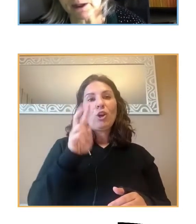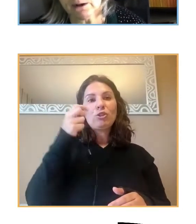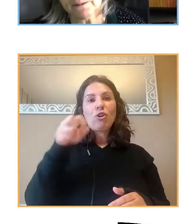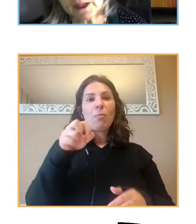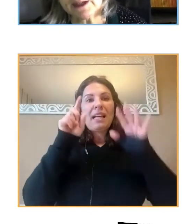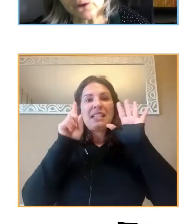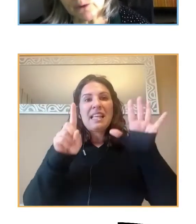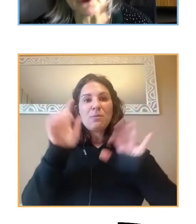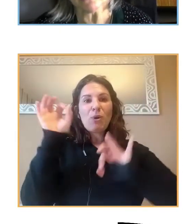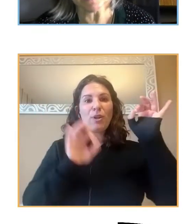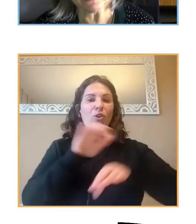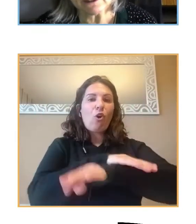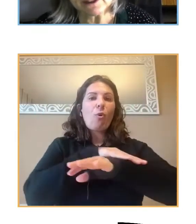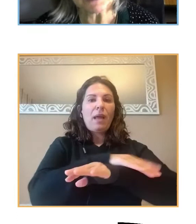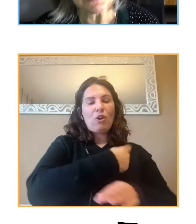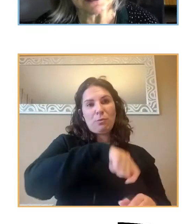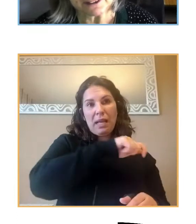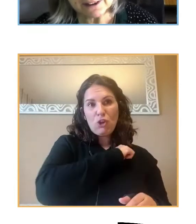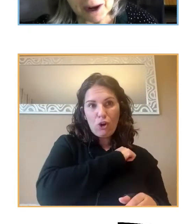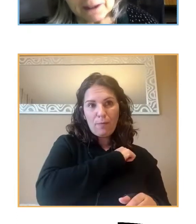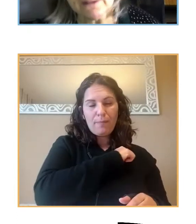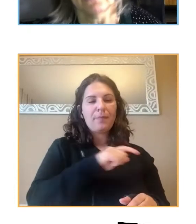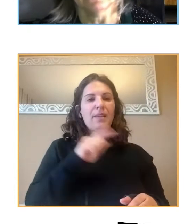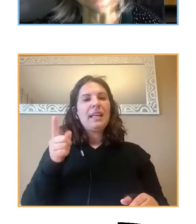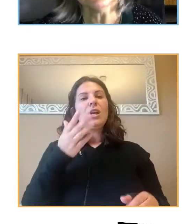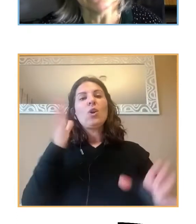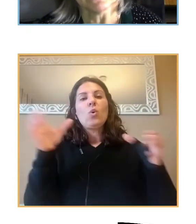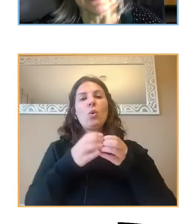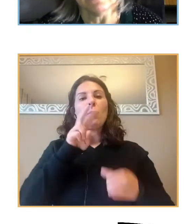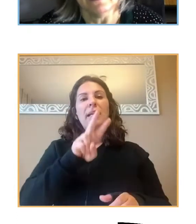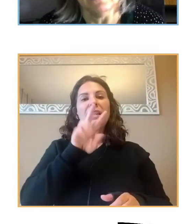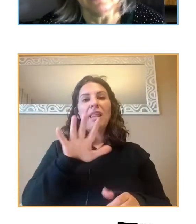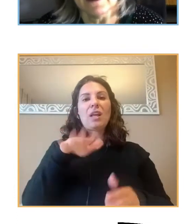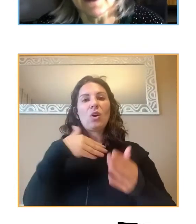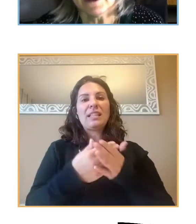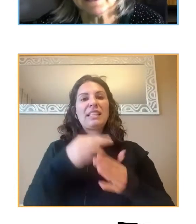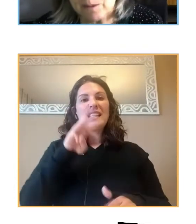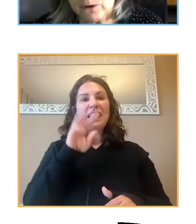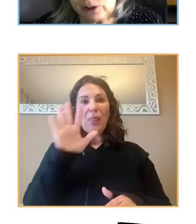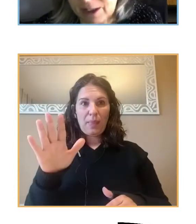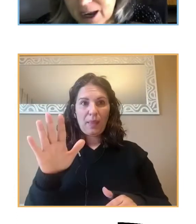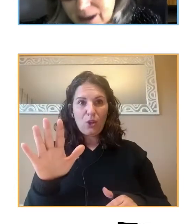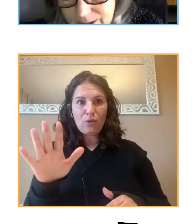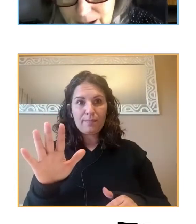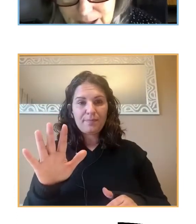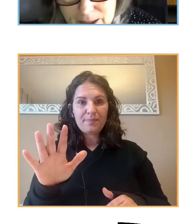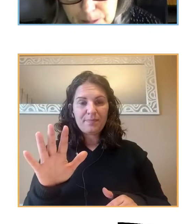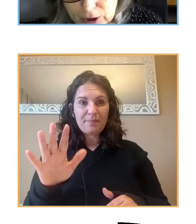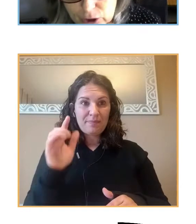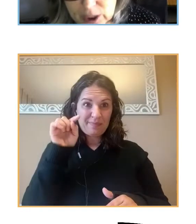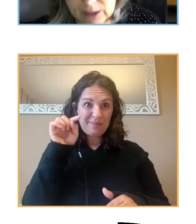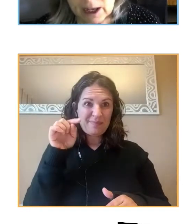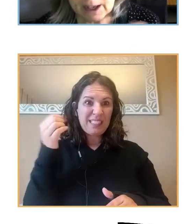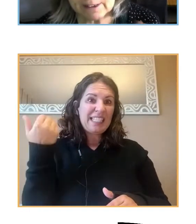español. Y en el grupo de los 25 a 35 años, aunque estamos ya aquí,